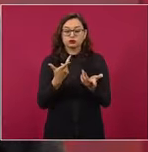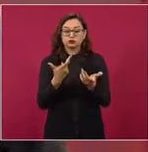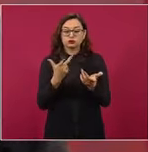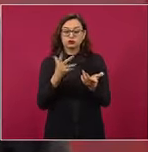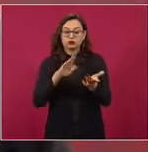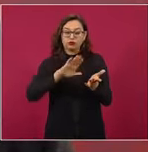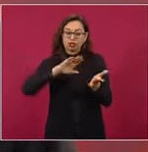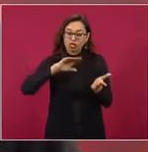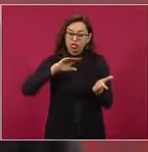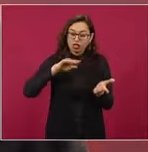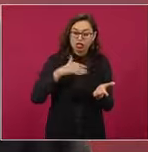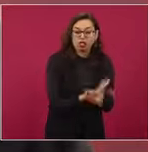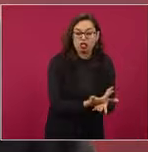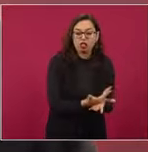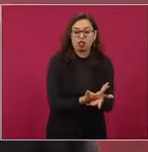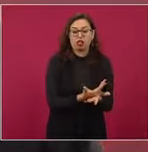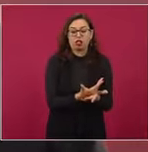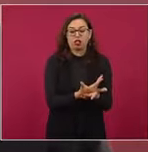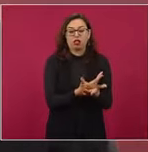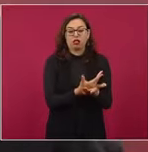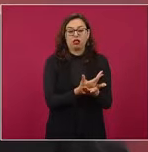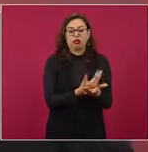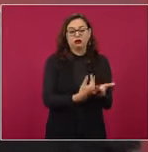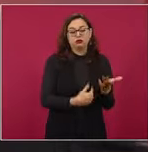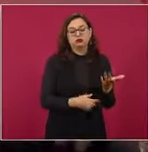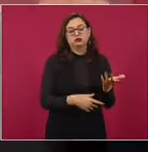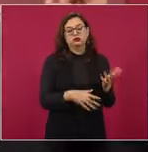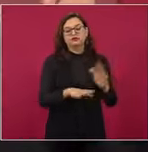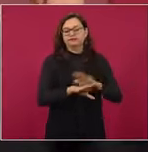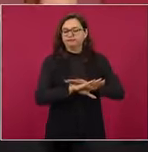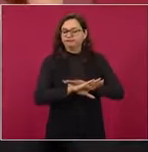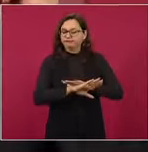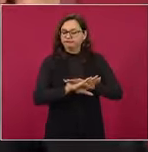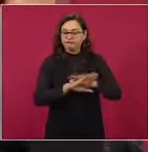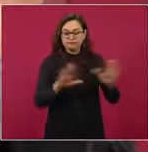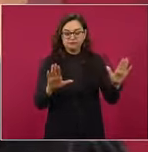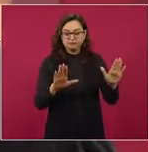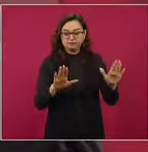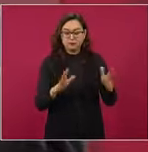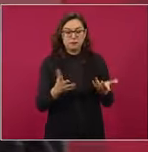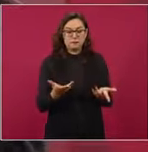no hacerle caso al canto de las sirenas, hay que ponerse cera